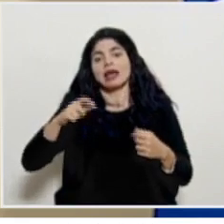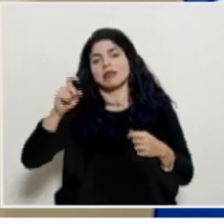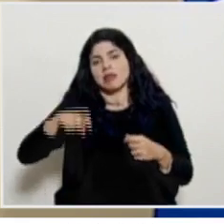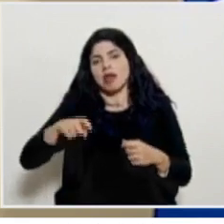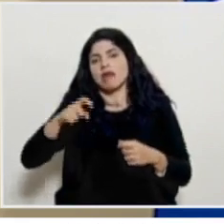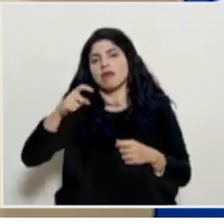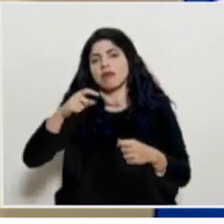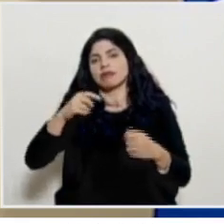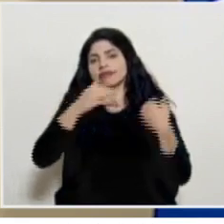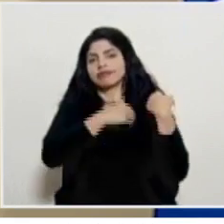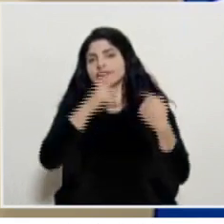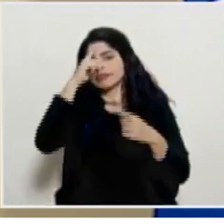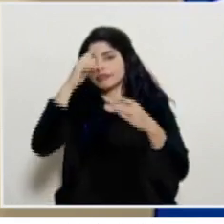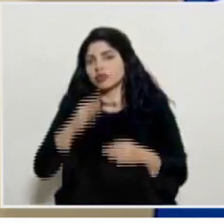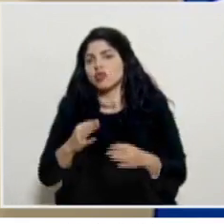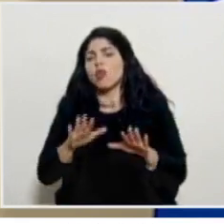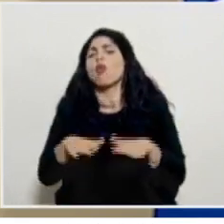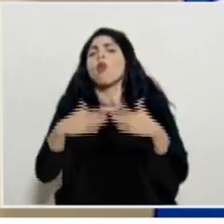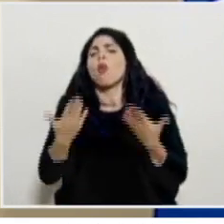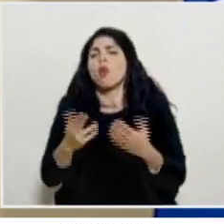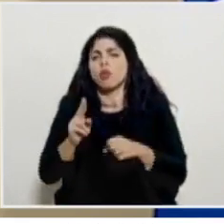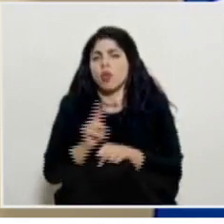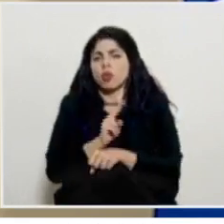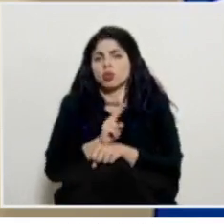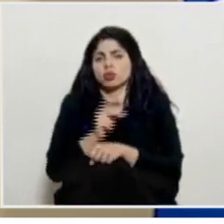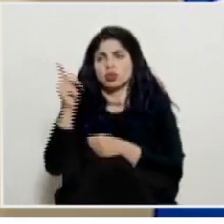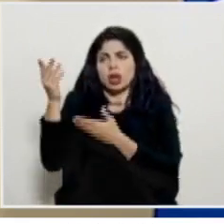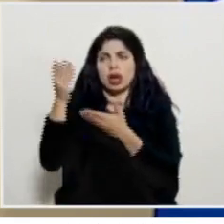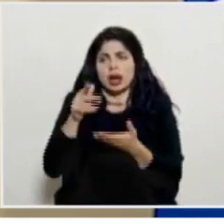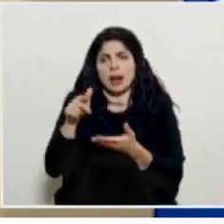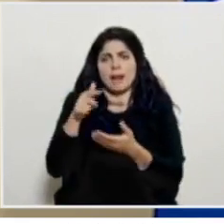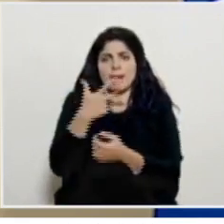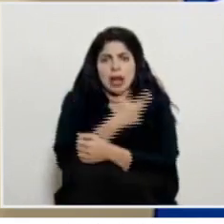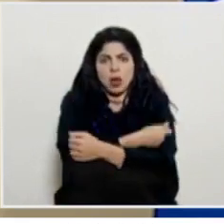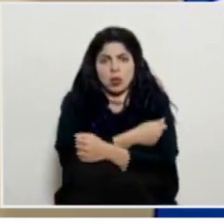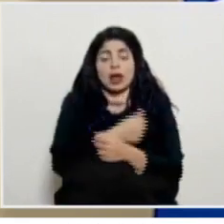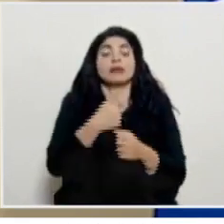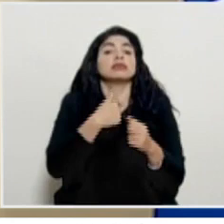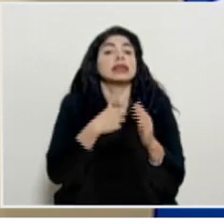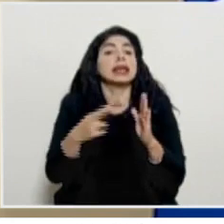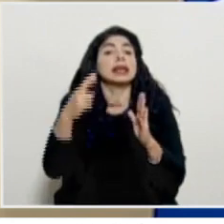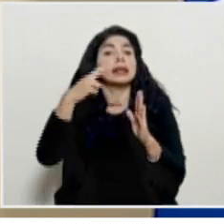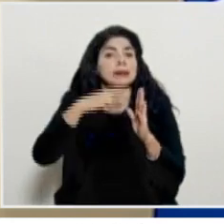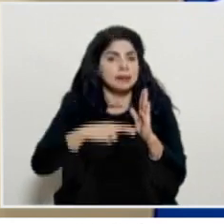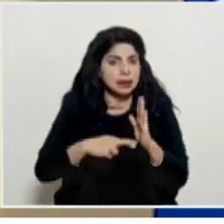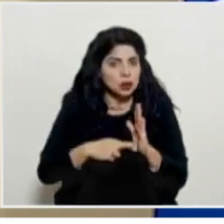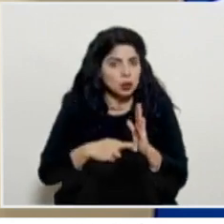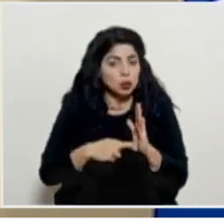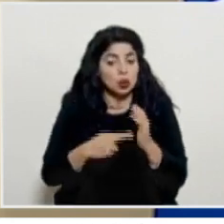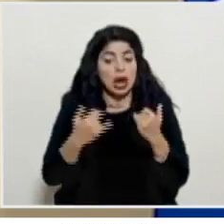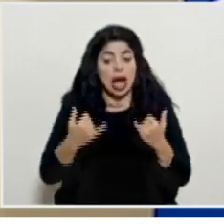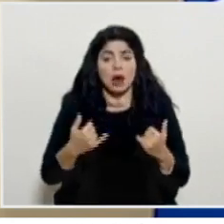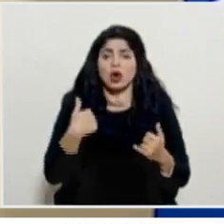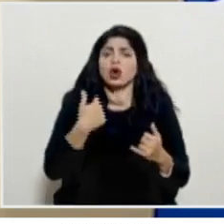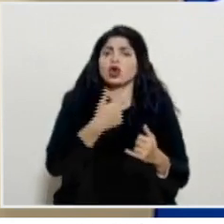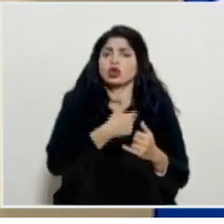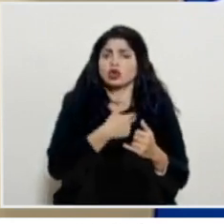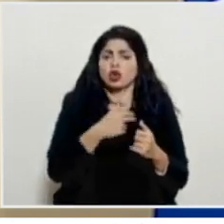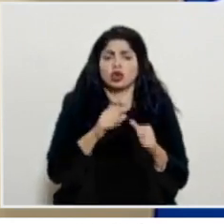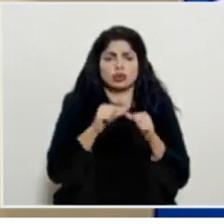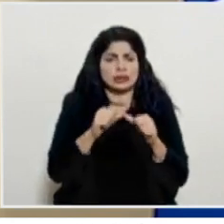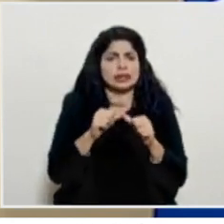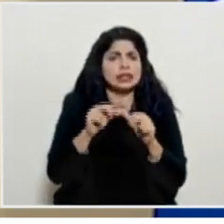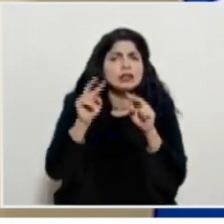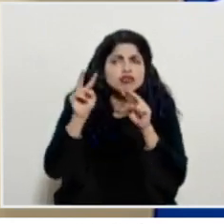decisión de cómo se utilizará esta vacuna. E insisto en que estamos completamente expectantes.